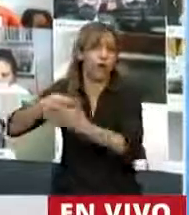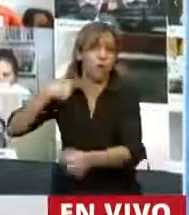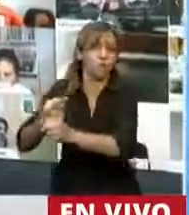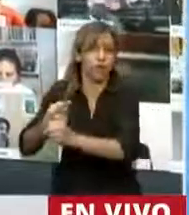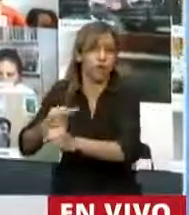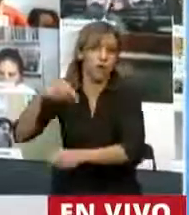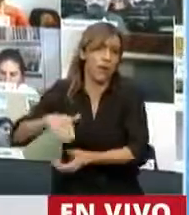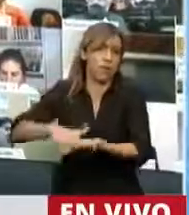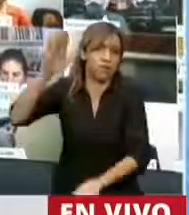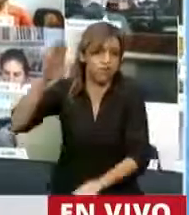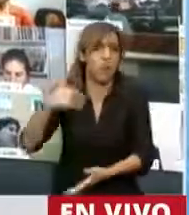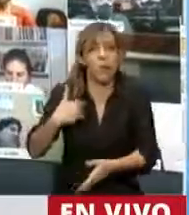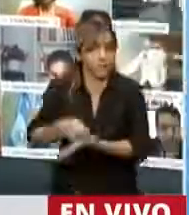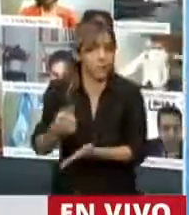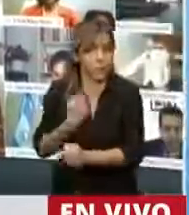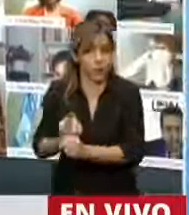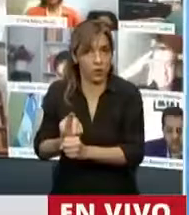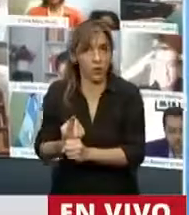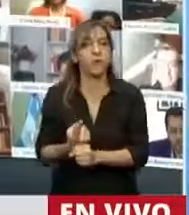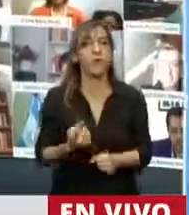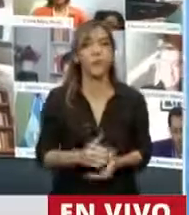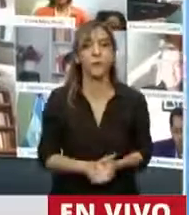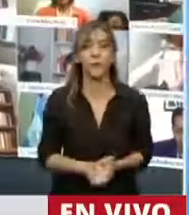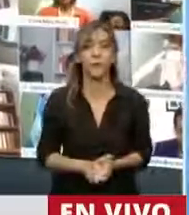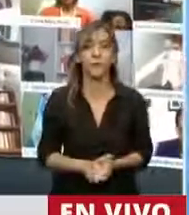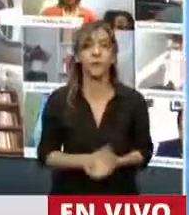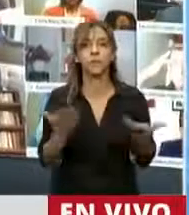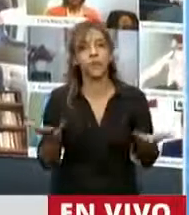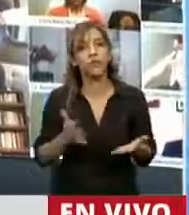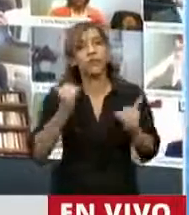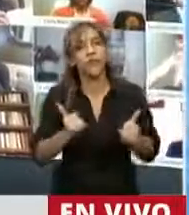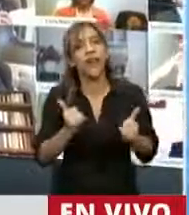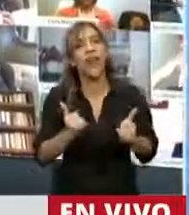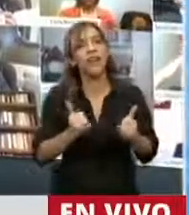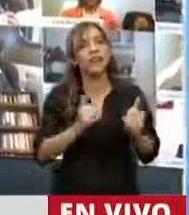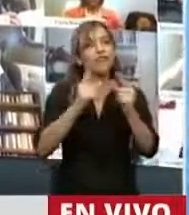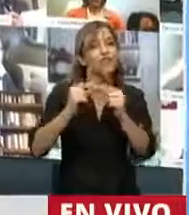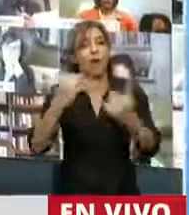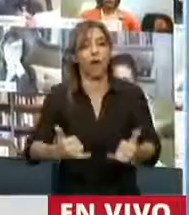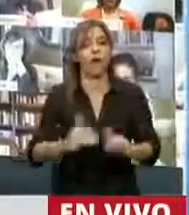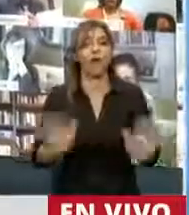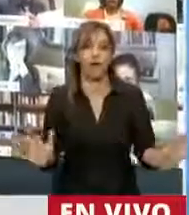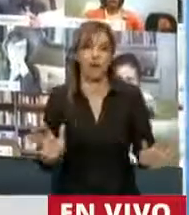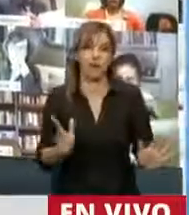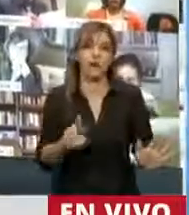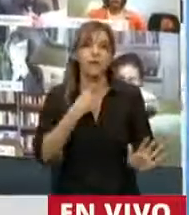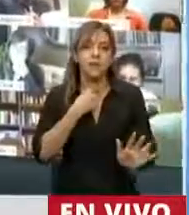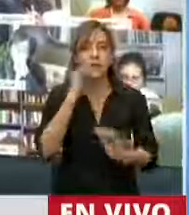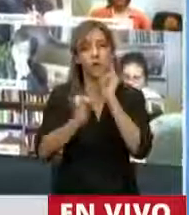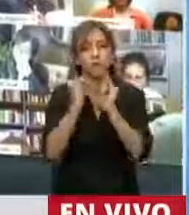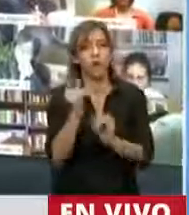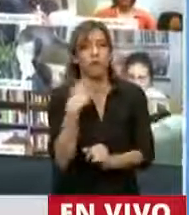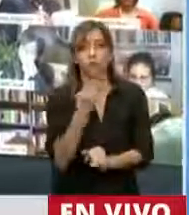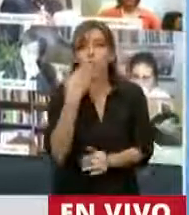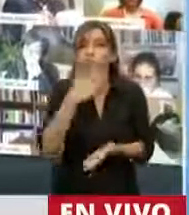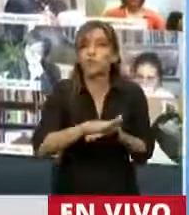historia de Argentina es el de los últimos cuatro años. Hay una trampa que se hace con las estadísticas de deuda que me parece importante explicar. Nosotros hablamos de la deuda